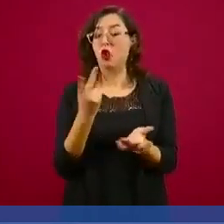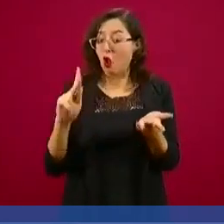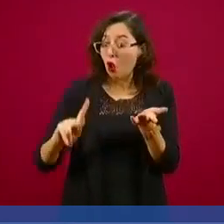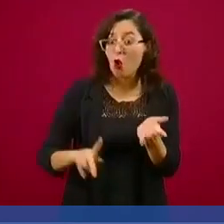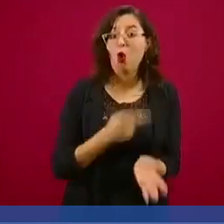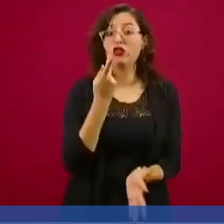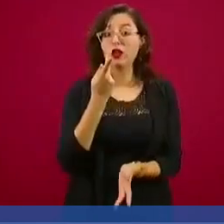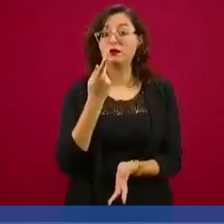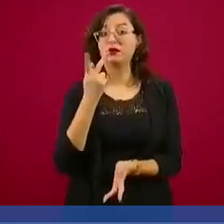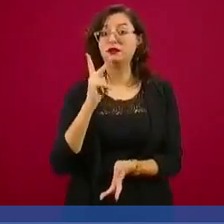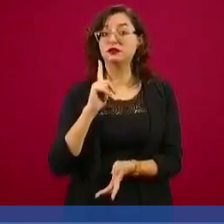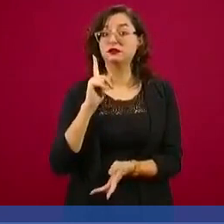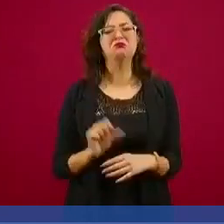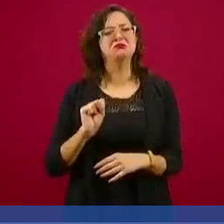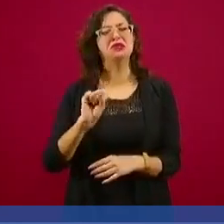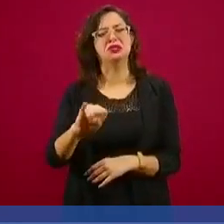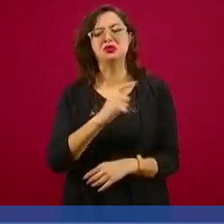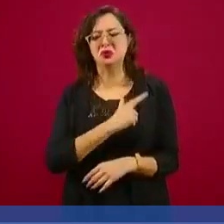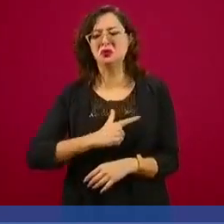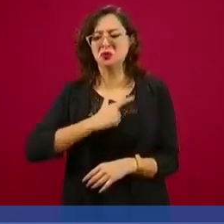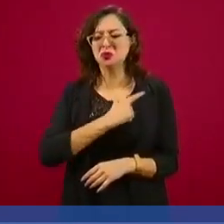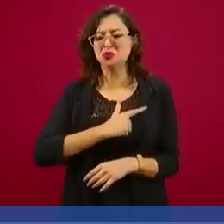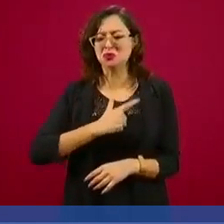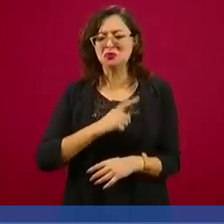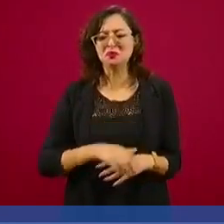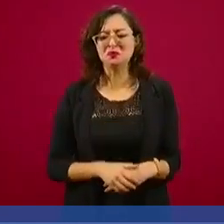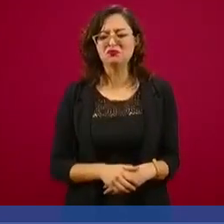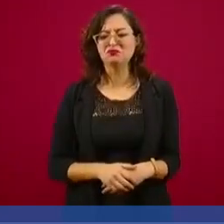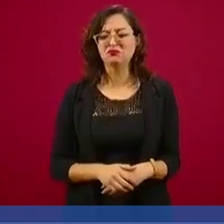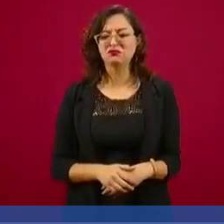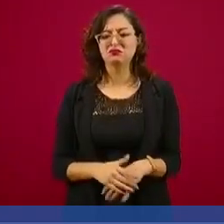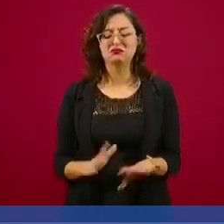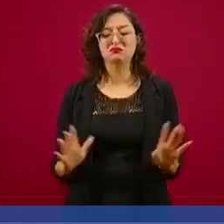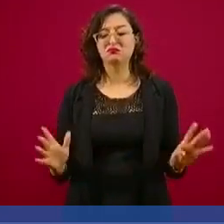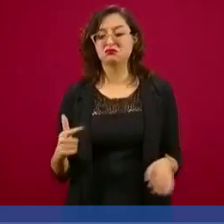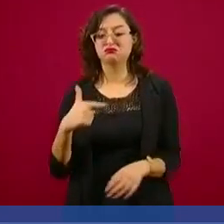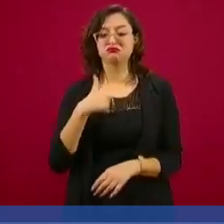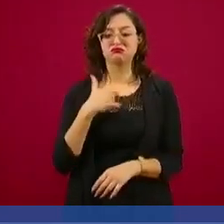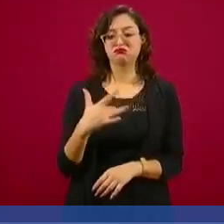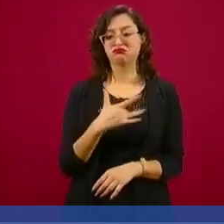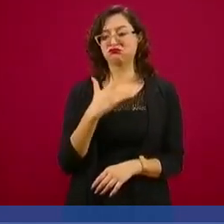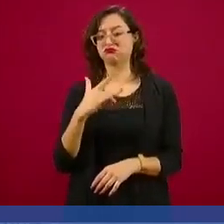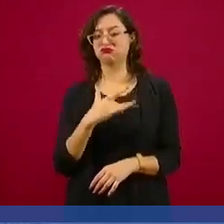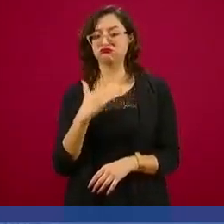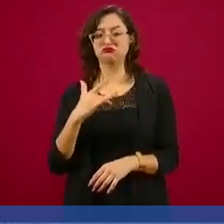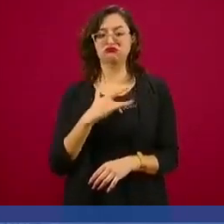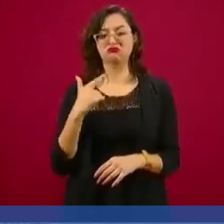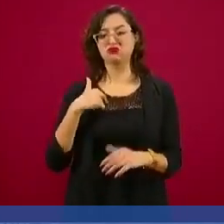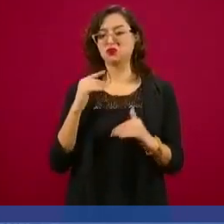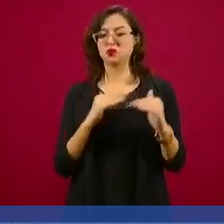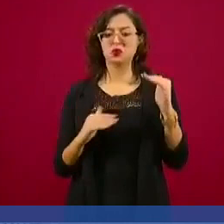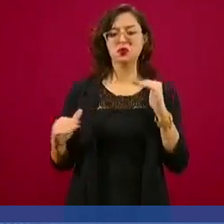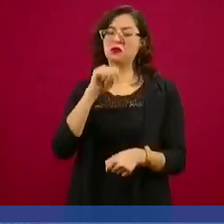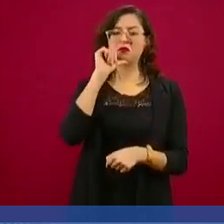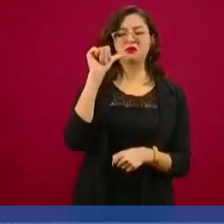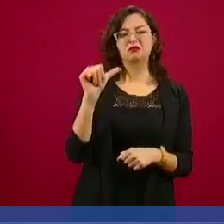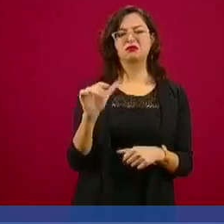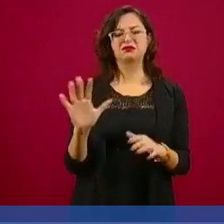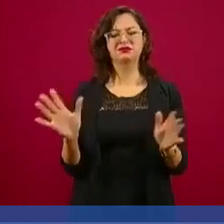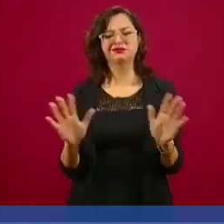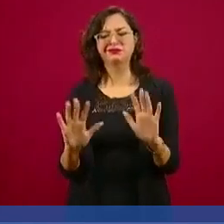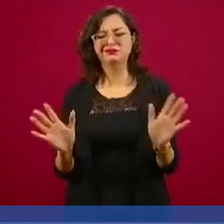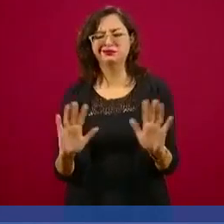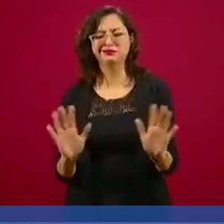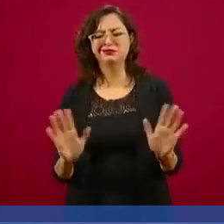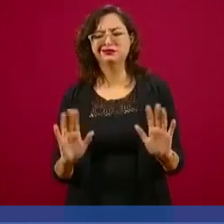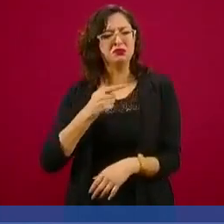dispuesto a hacerlo. No tengo ínfulas de superioridad, ya lo